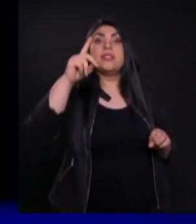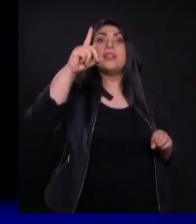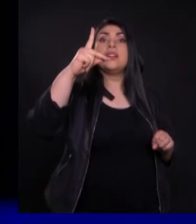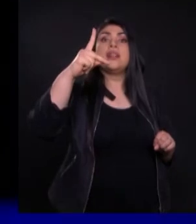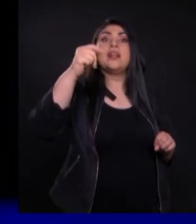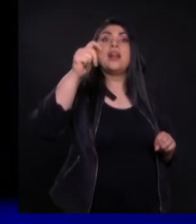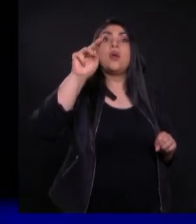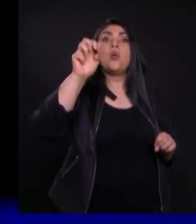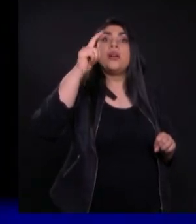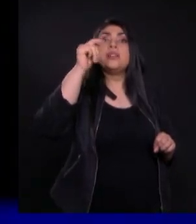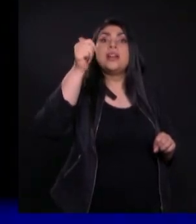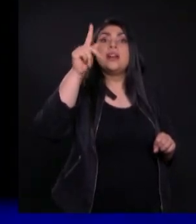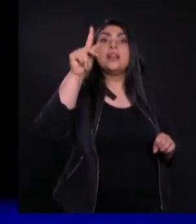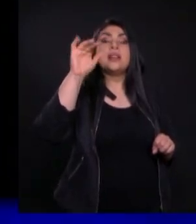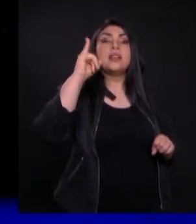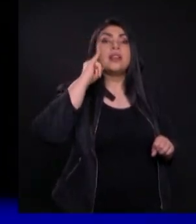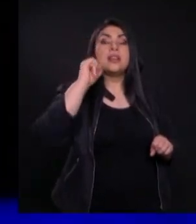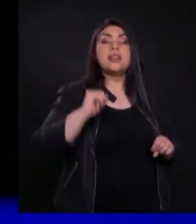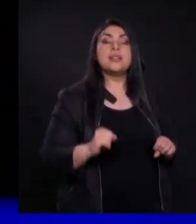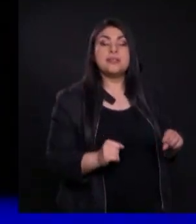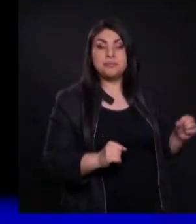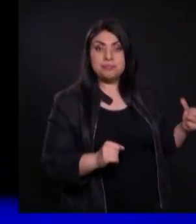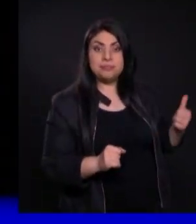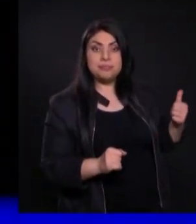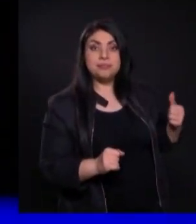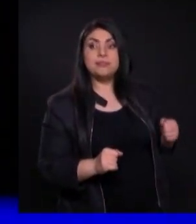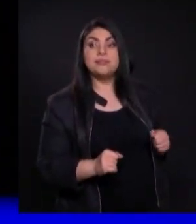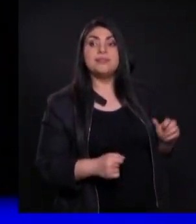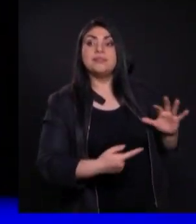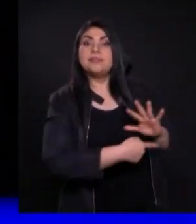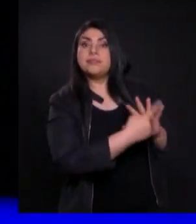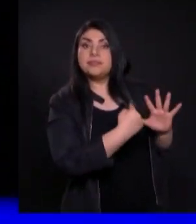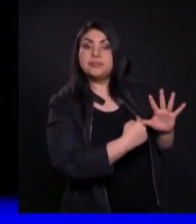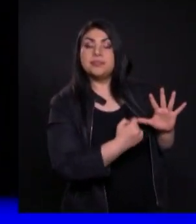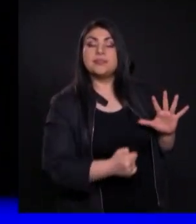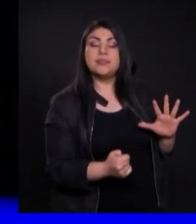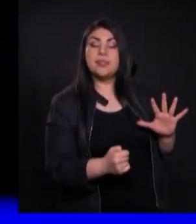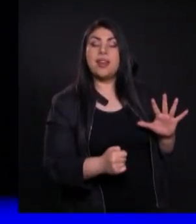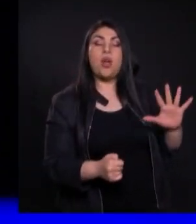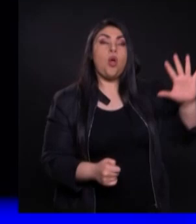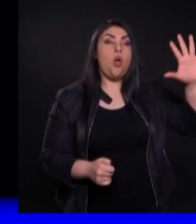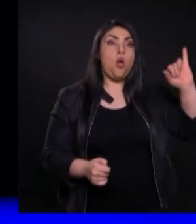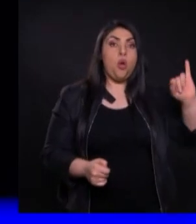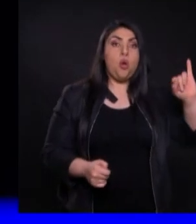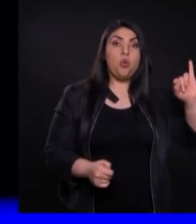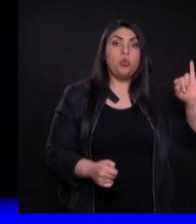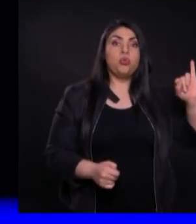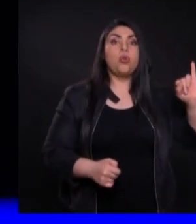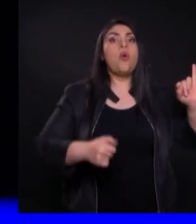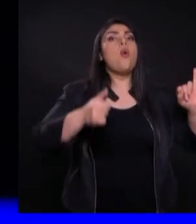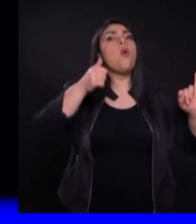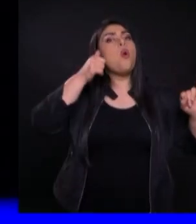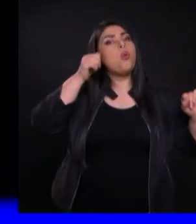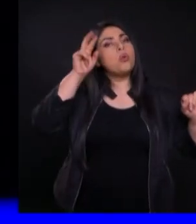mandamientos Del buen evangelista De marca Número uno Tener una buena causa